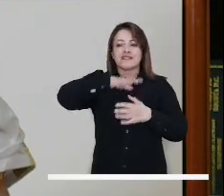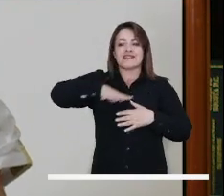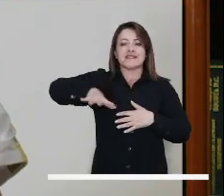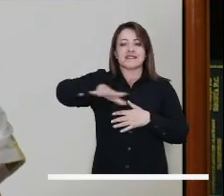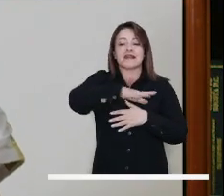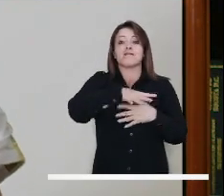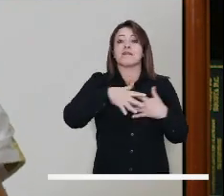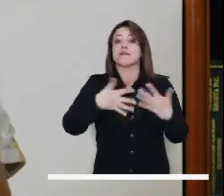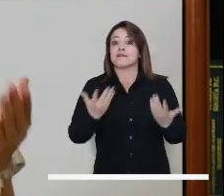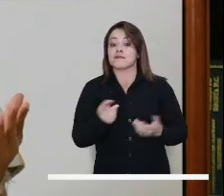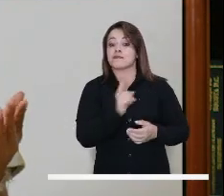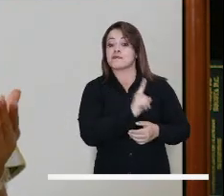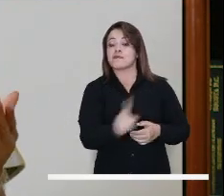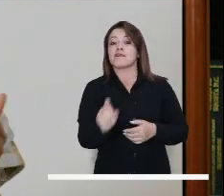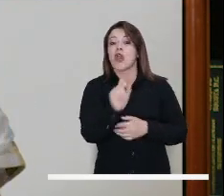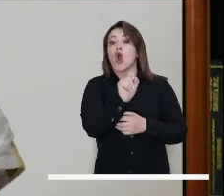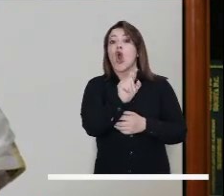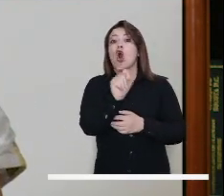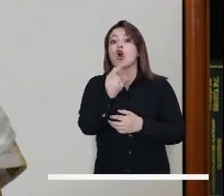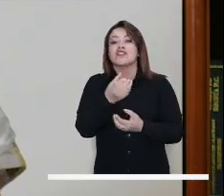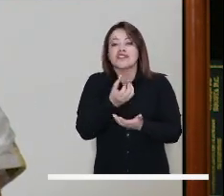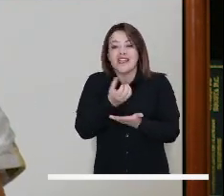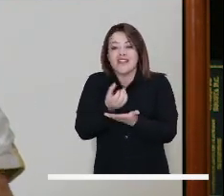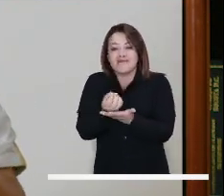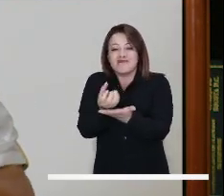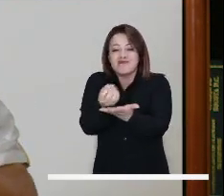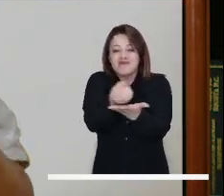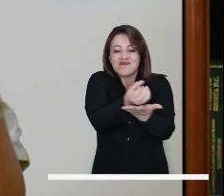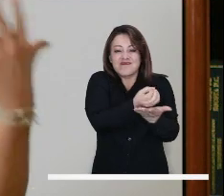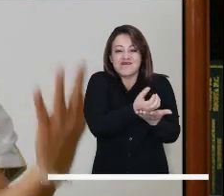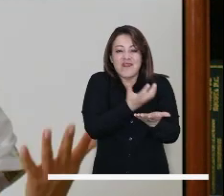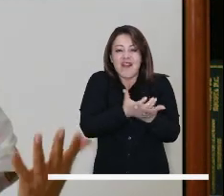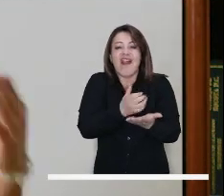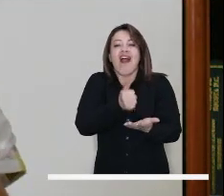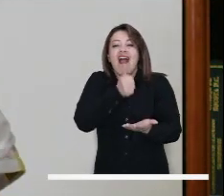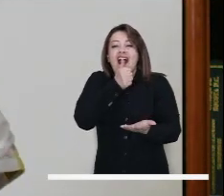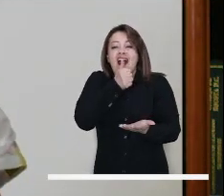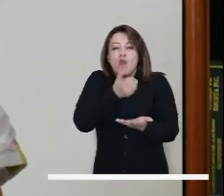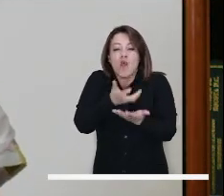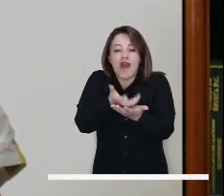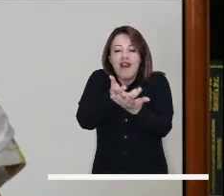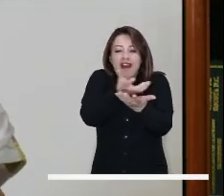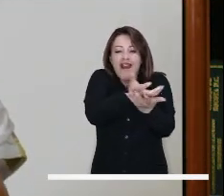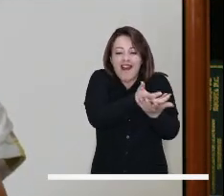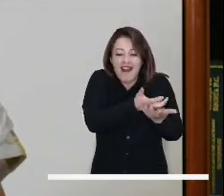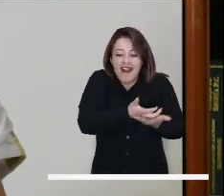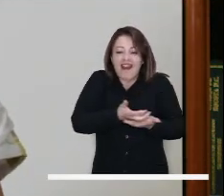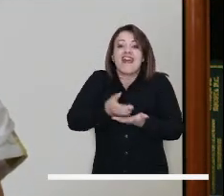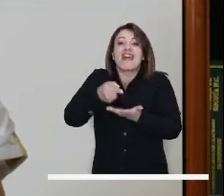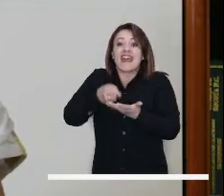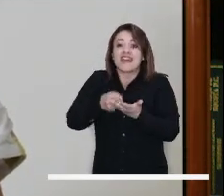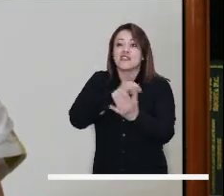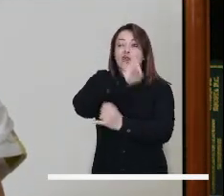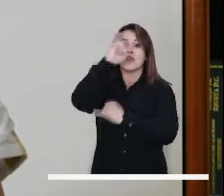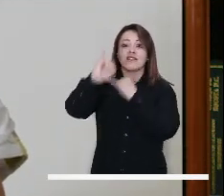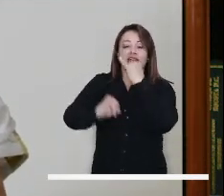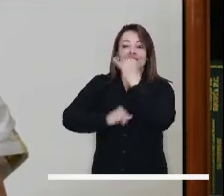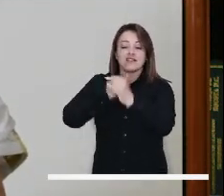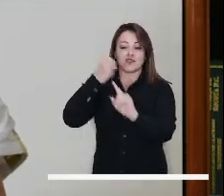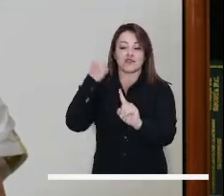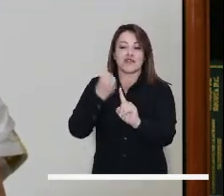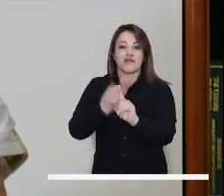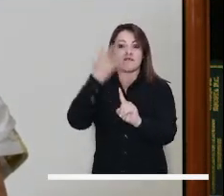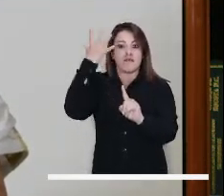tenemos, por ejemplo, 11 humedales que tienen un interés internacional, categoría ranzar.